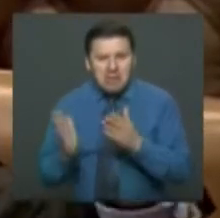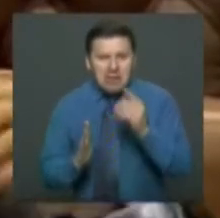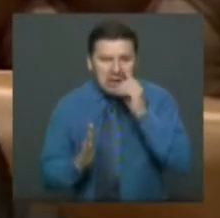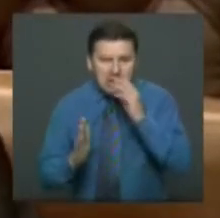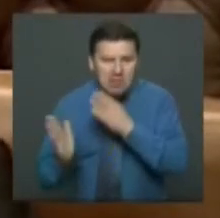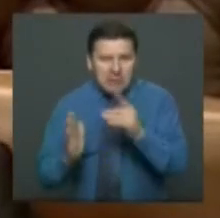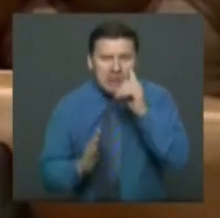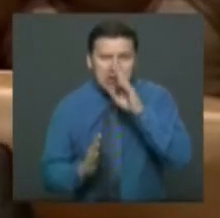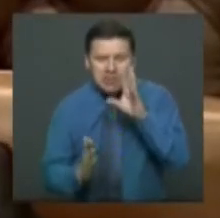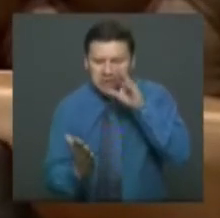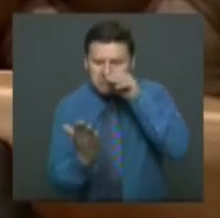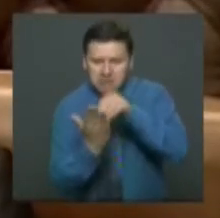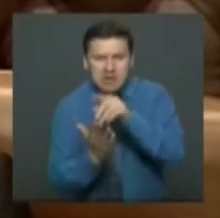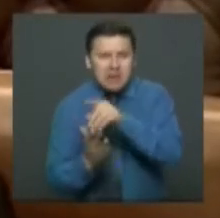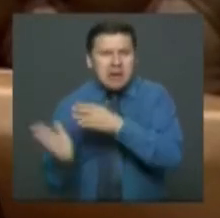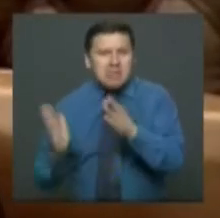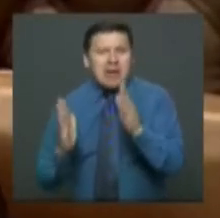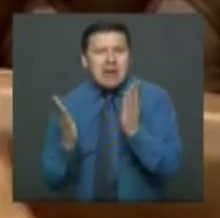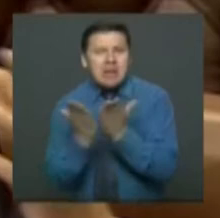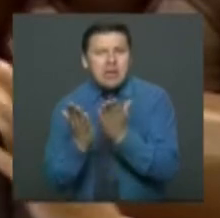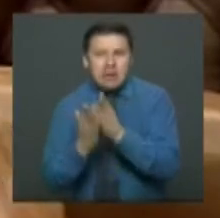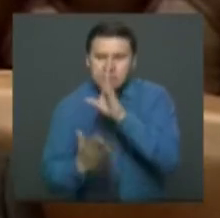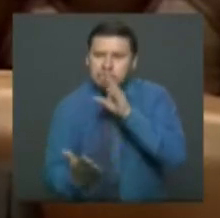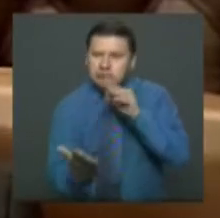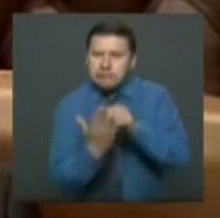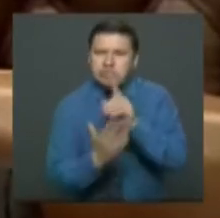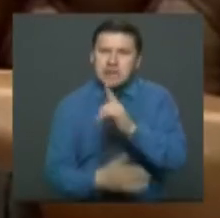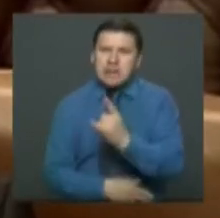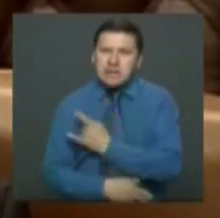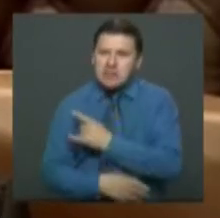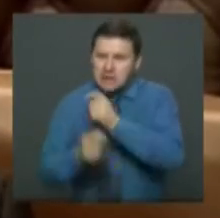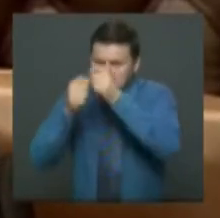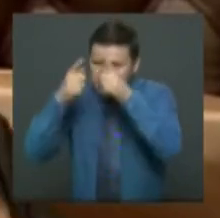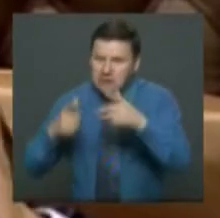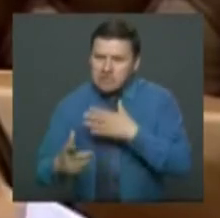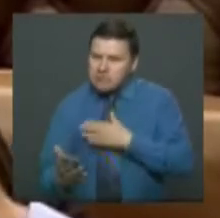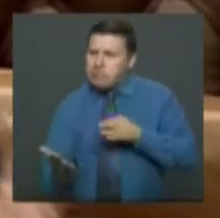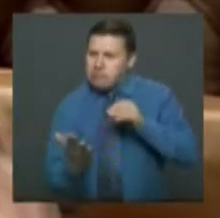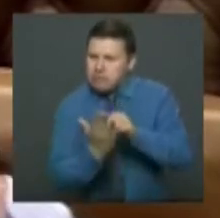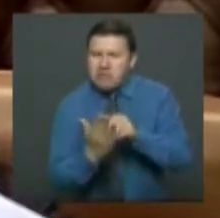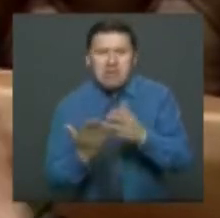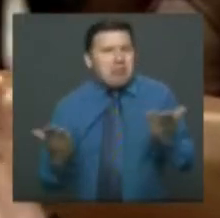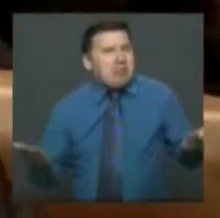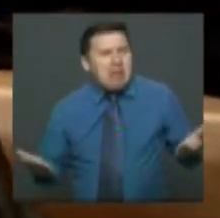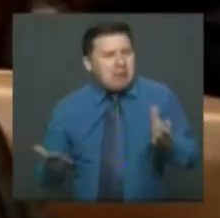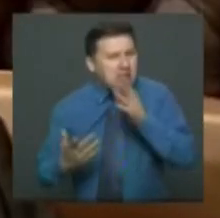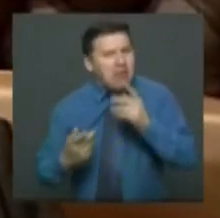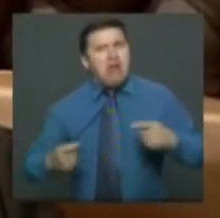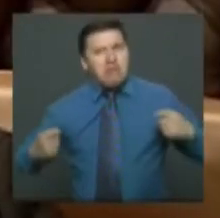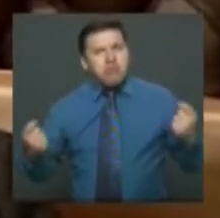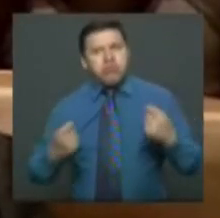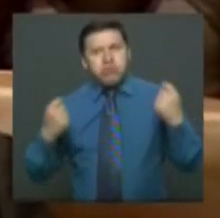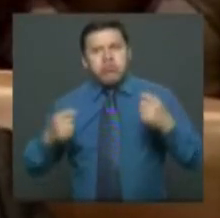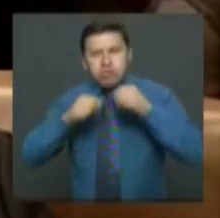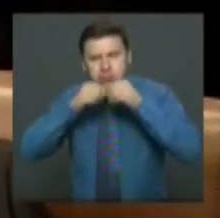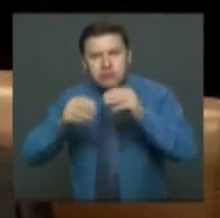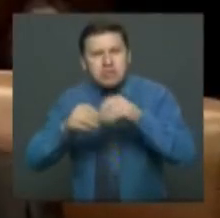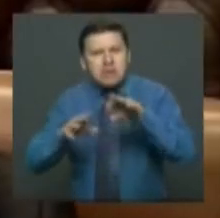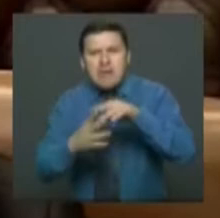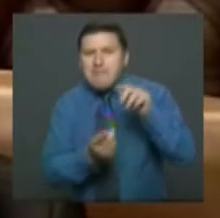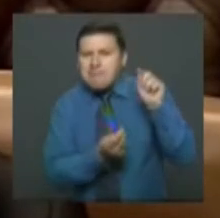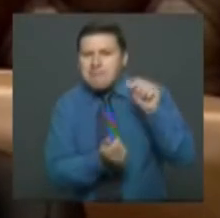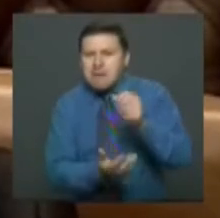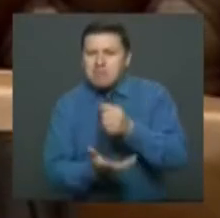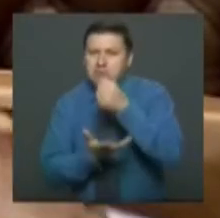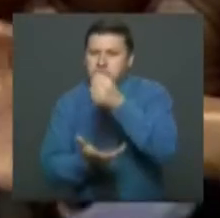superar el déficit estructural de las universidades públicas de nuestro país, donde se propende y se fomenta la financiación a